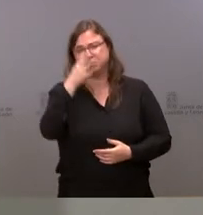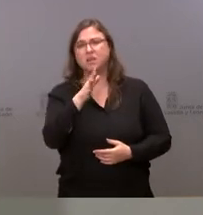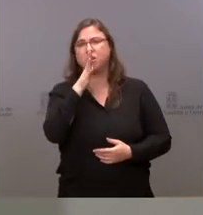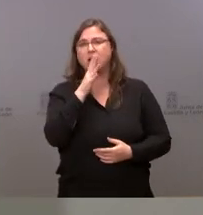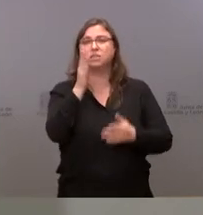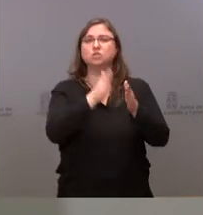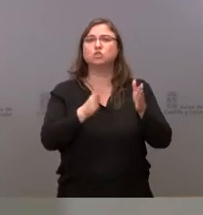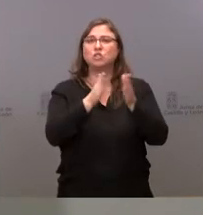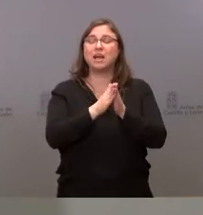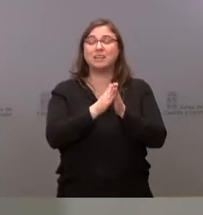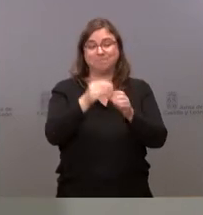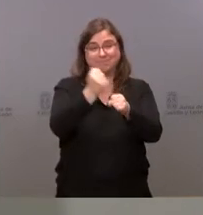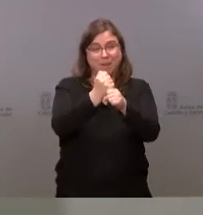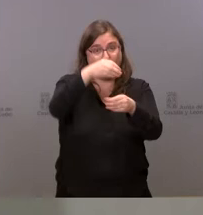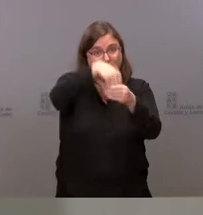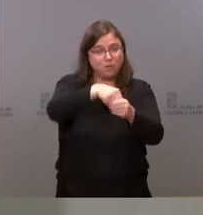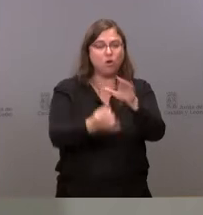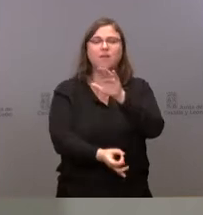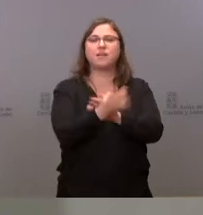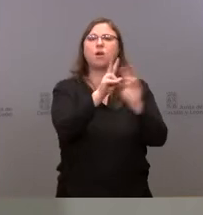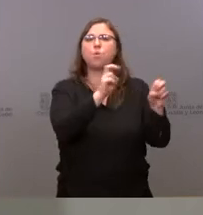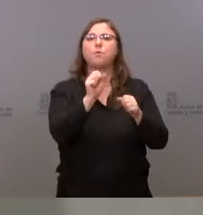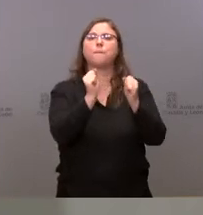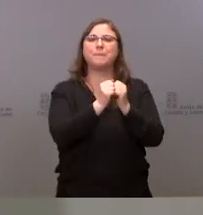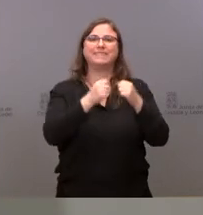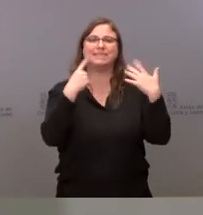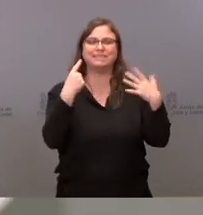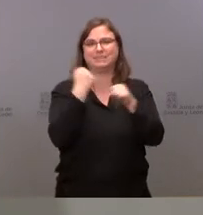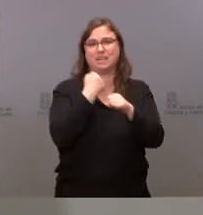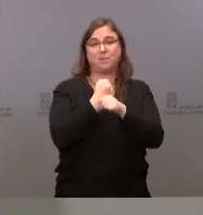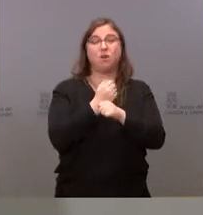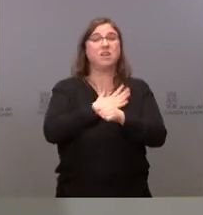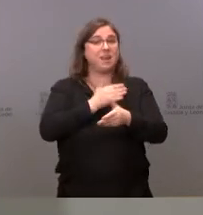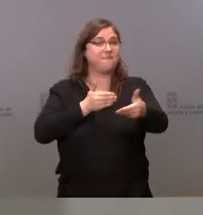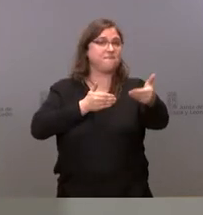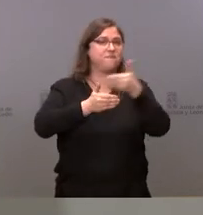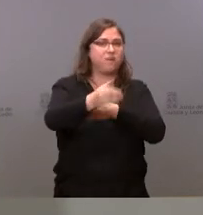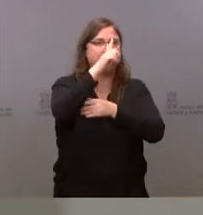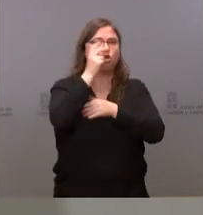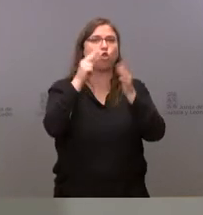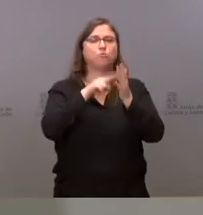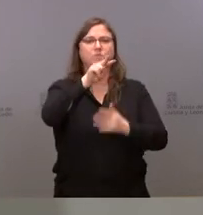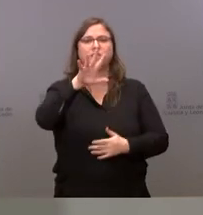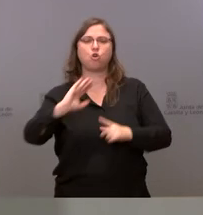26 puestos de trabajo y poder llegar a 93 empleos en el año 2025.